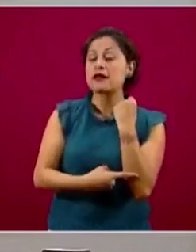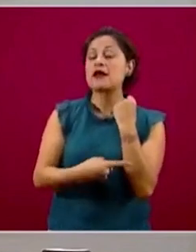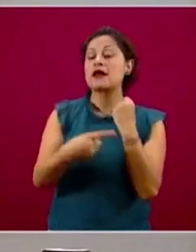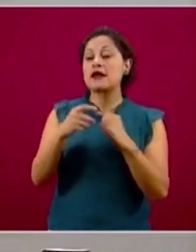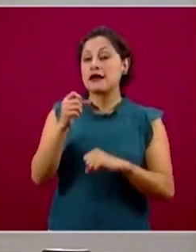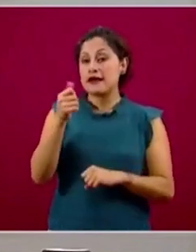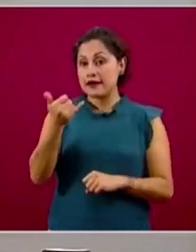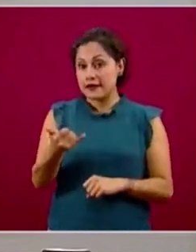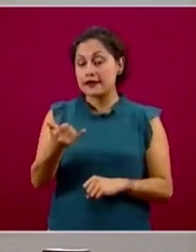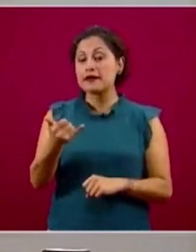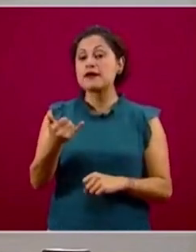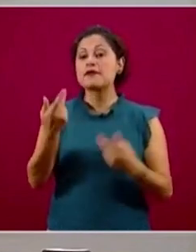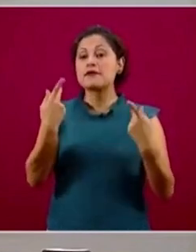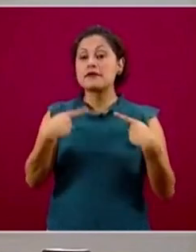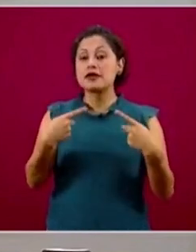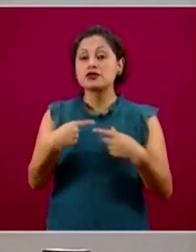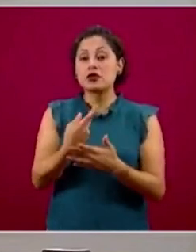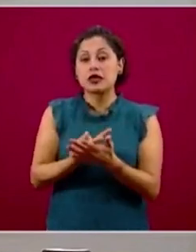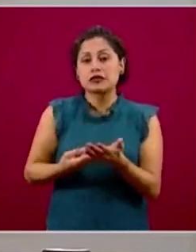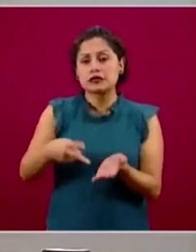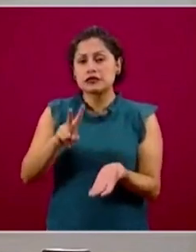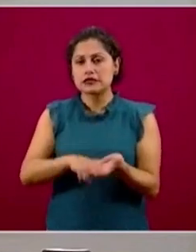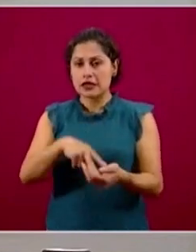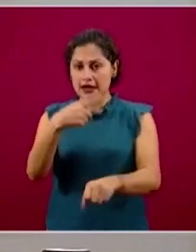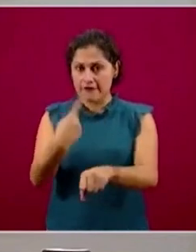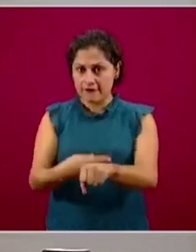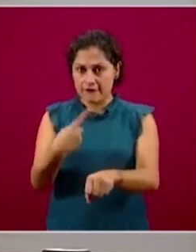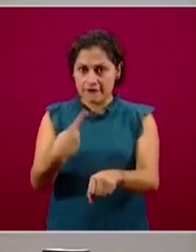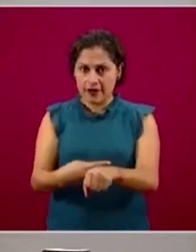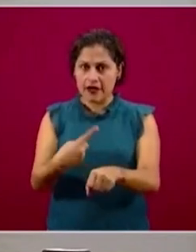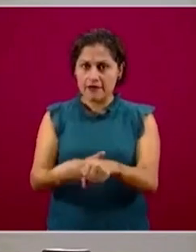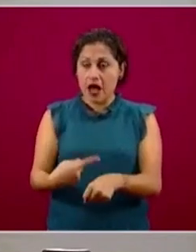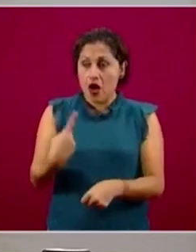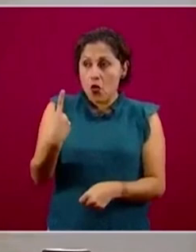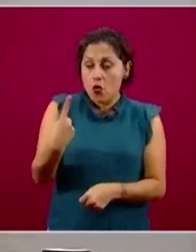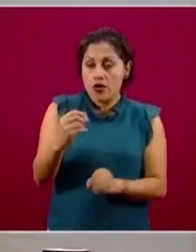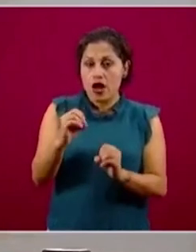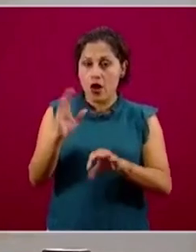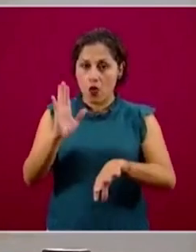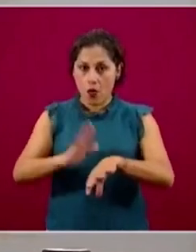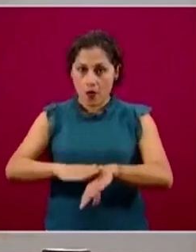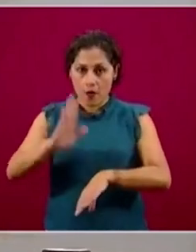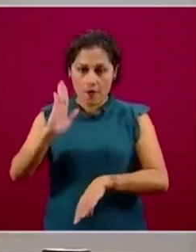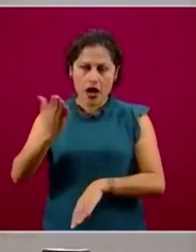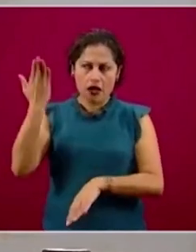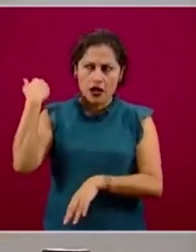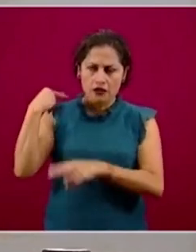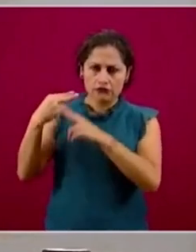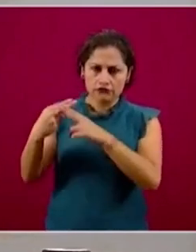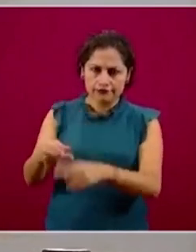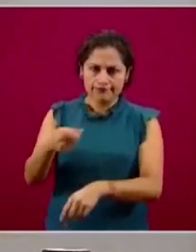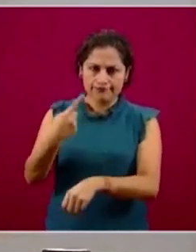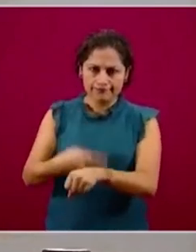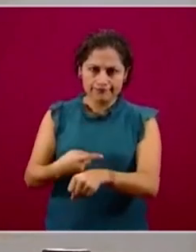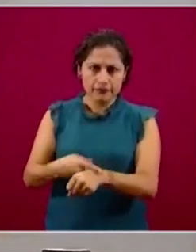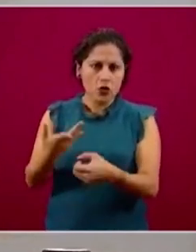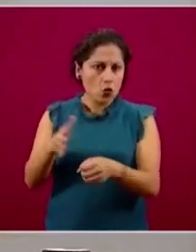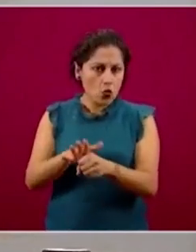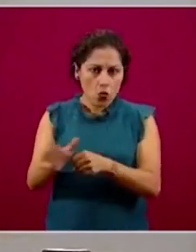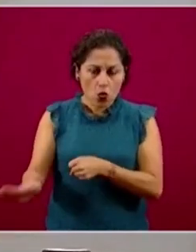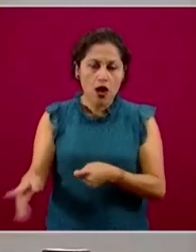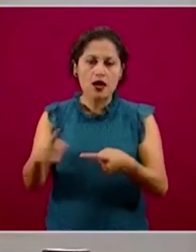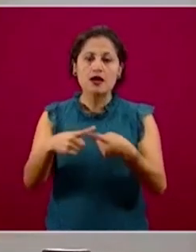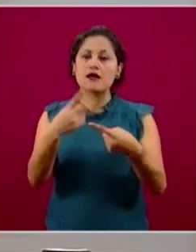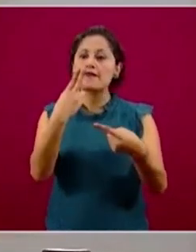personas que tengan diversas enfermedades crónicas, una o más. ¿Cuáles son estas enfermedades crónicas? Son diabetes